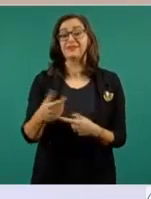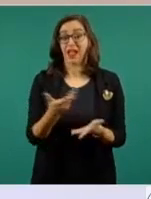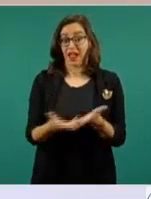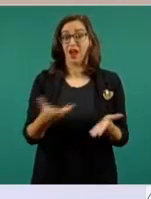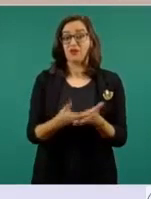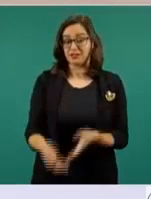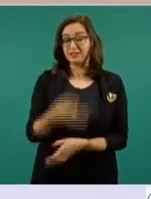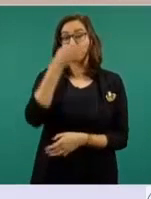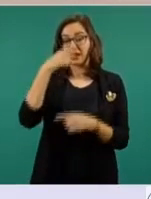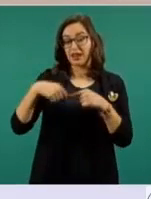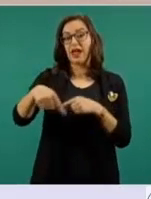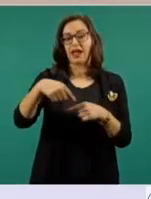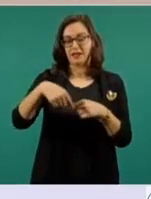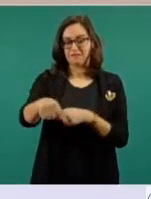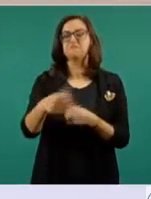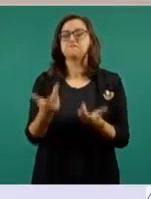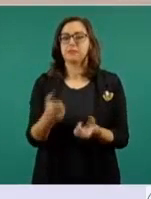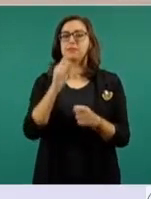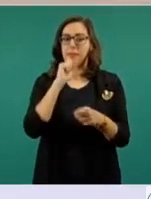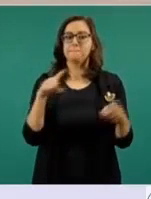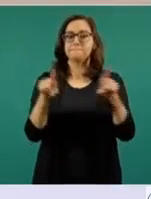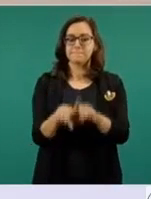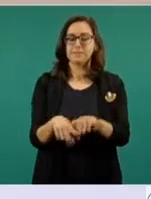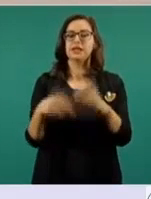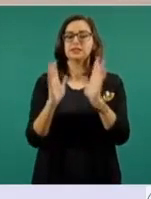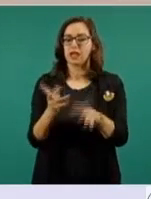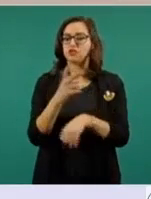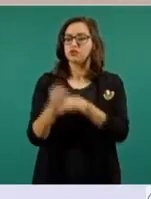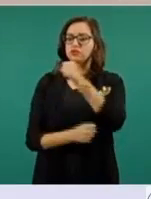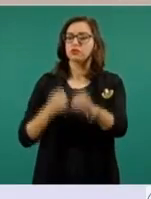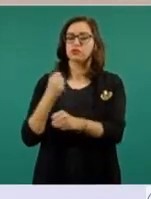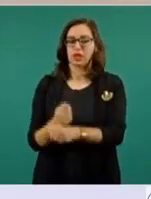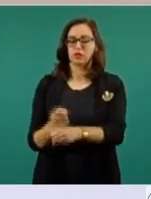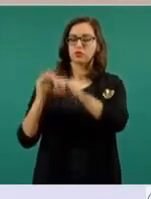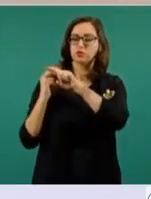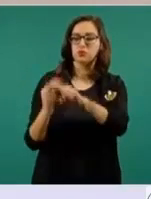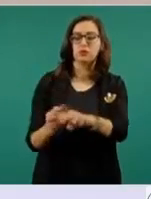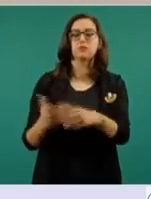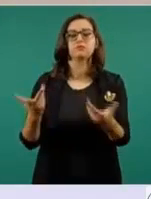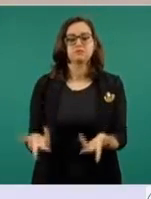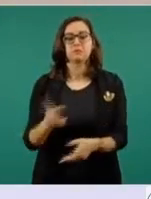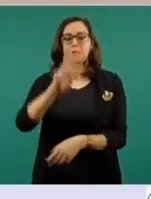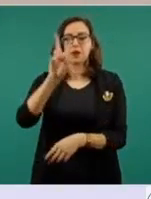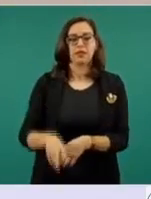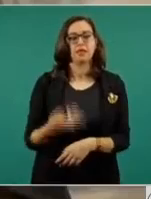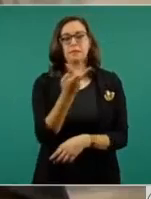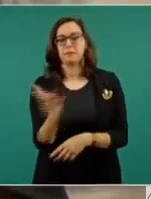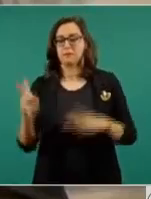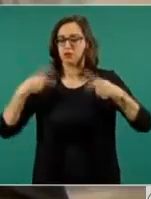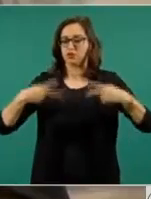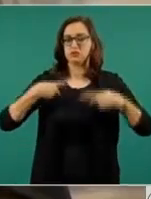bicentenario de este trascendental acontecimiento histórico que selló la libertad del pueblo de México.